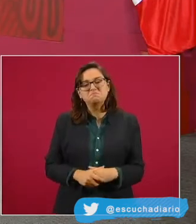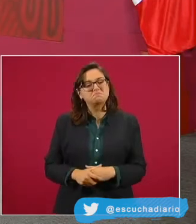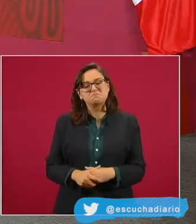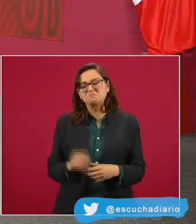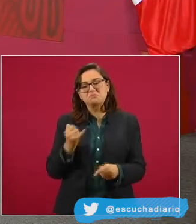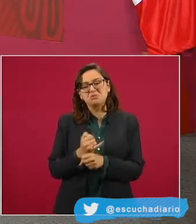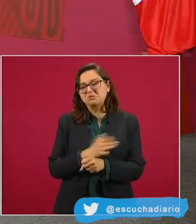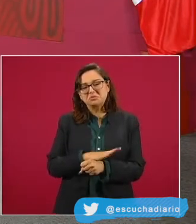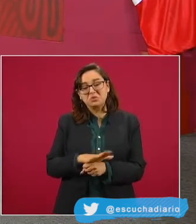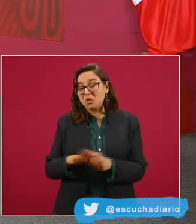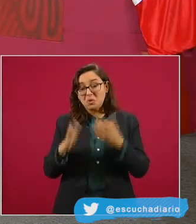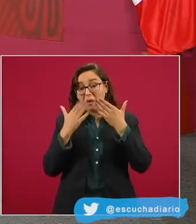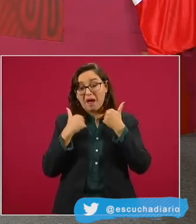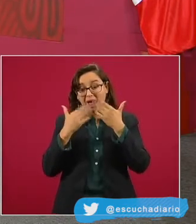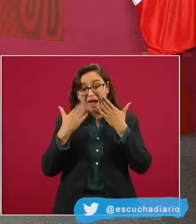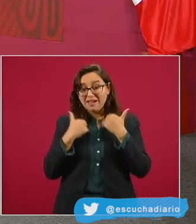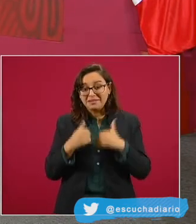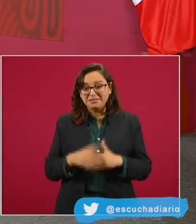cómo defenderse.